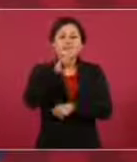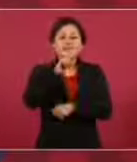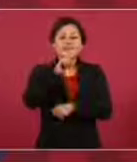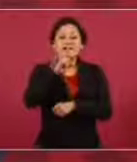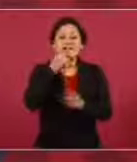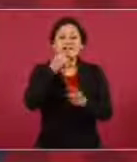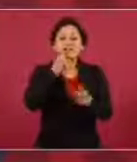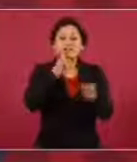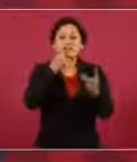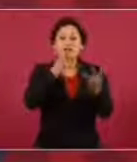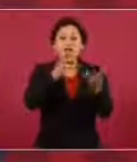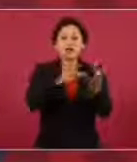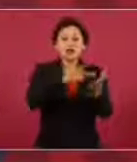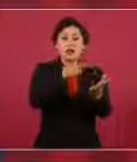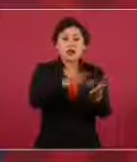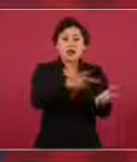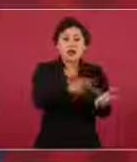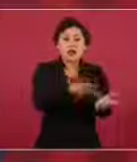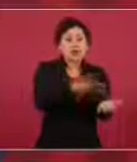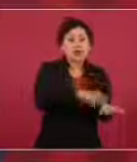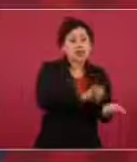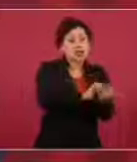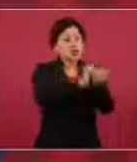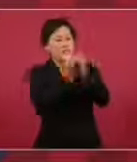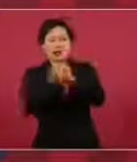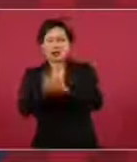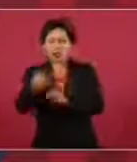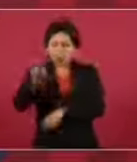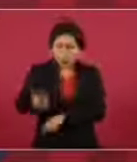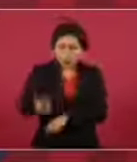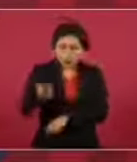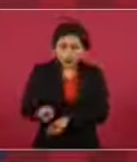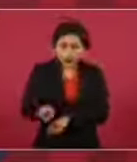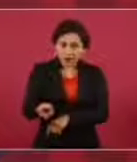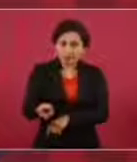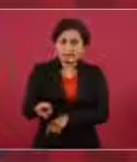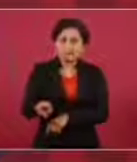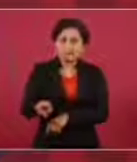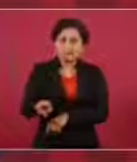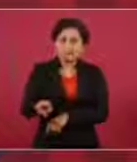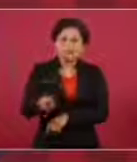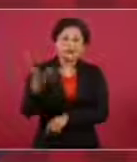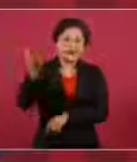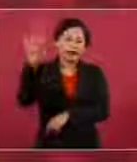pero ya no.